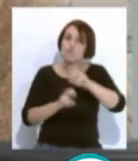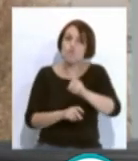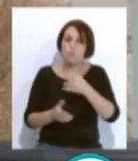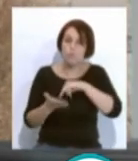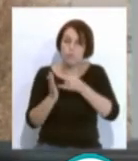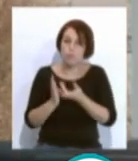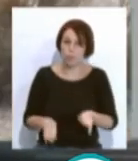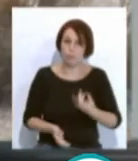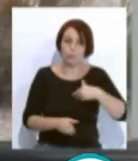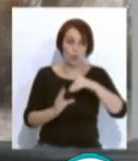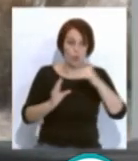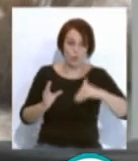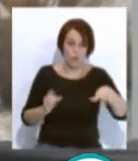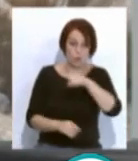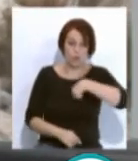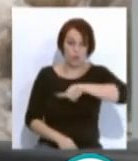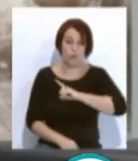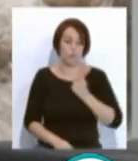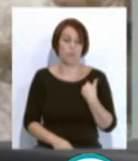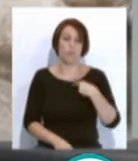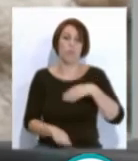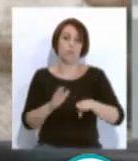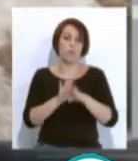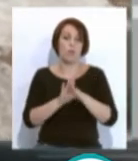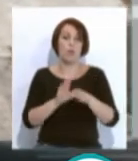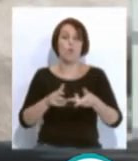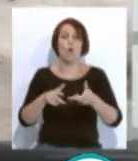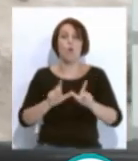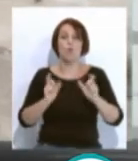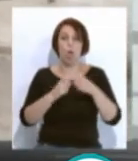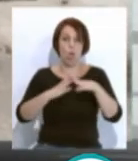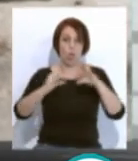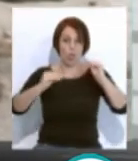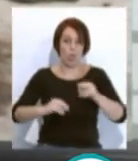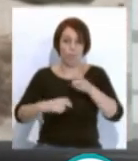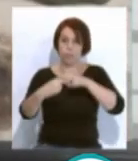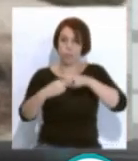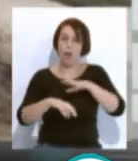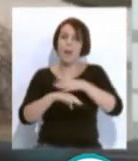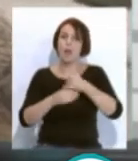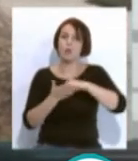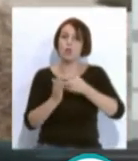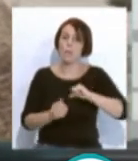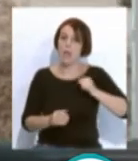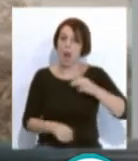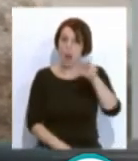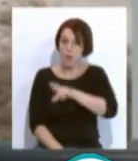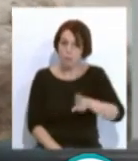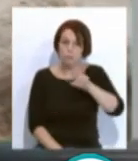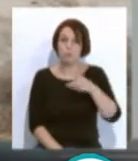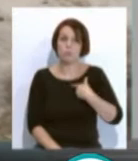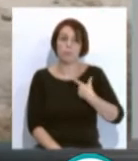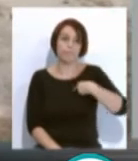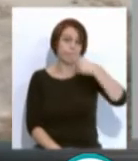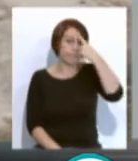desde Zola Franca tenemos que recordar que seguimos a disposición de sentarnos con la Junta de Andalucía para recuperar el proyecto del hospital y también tenemos que recordar que solo